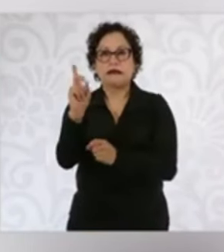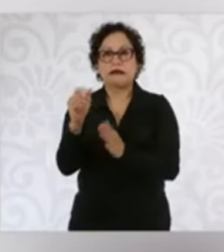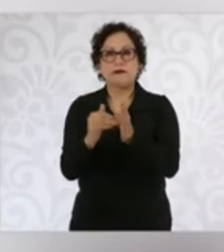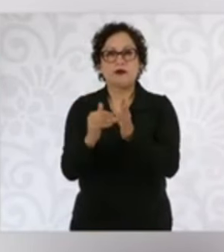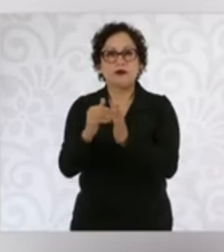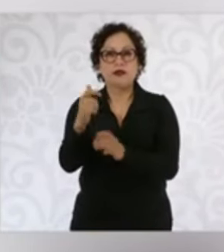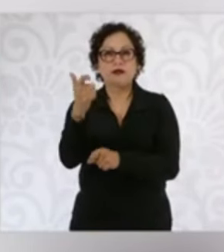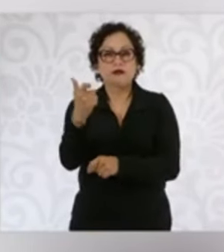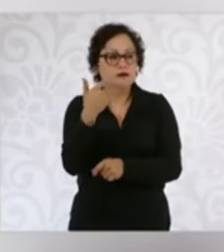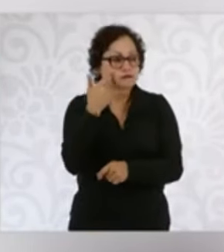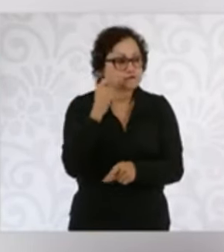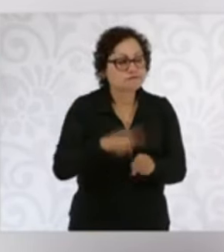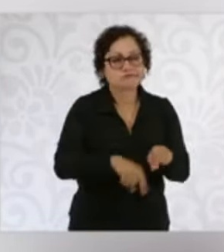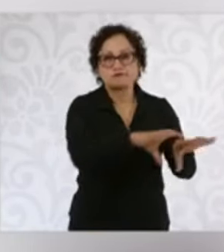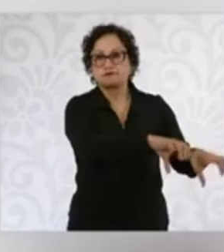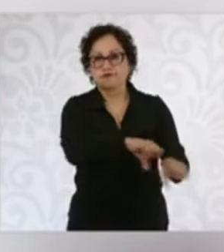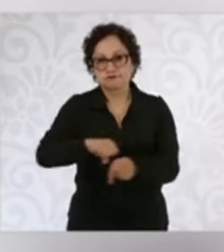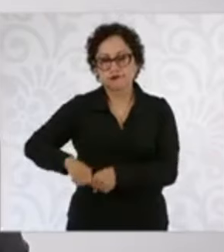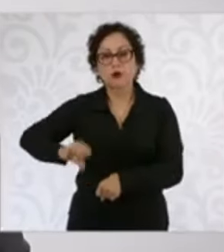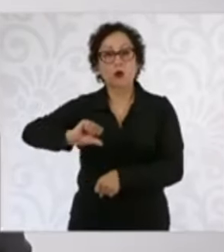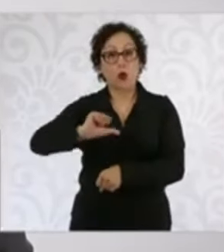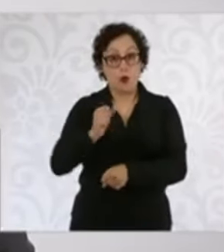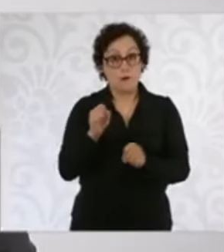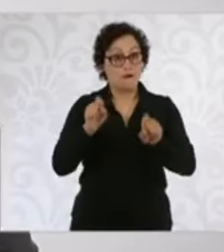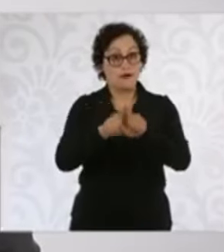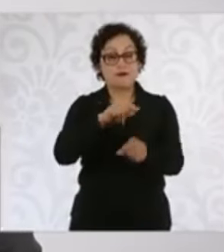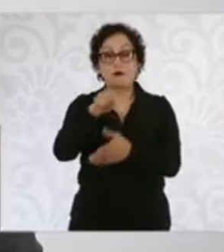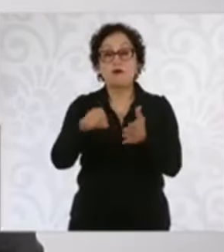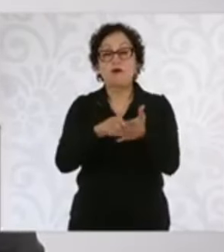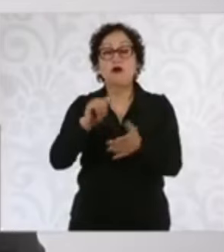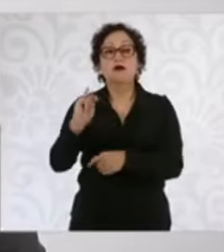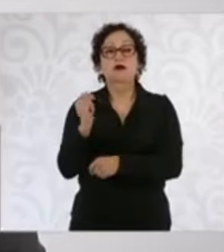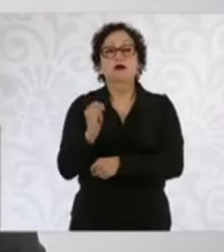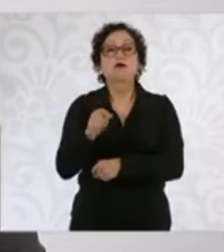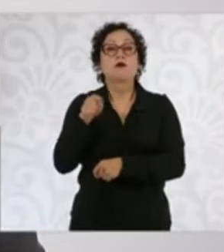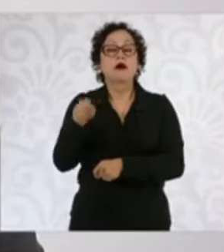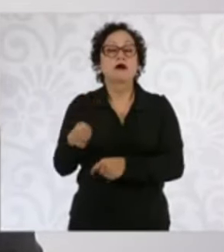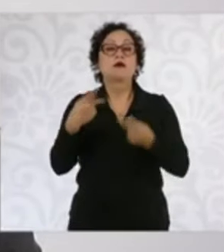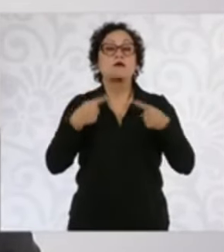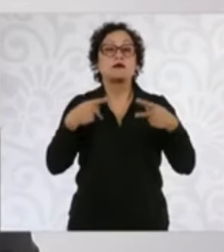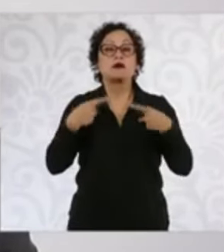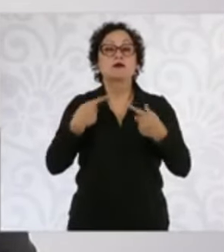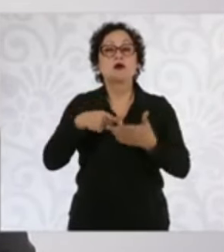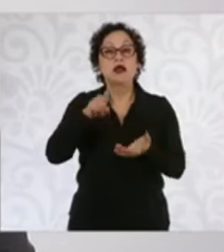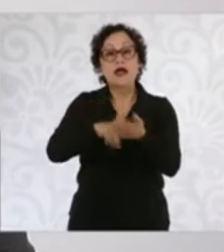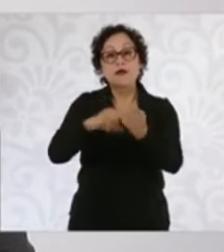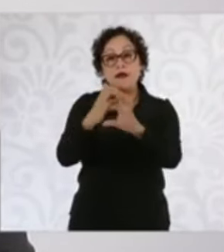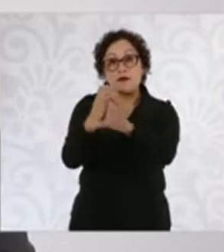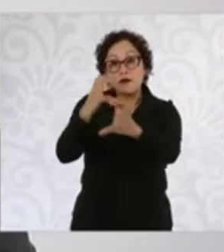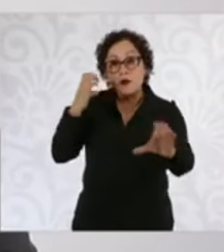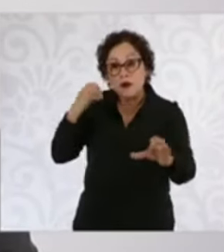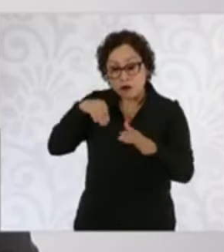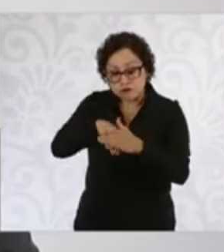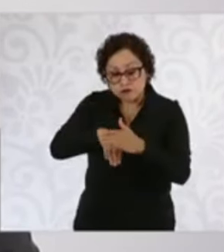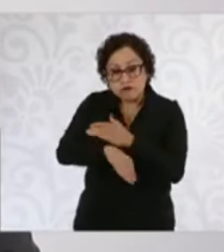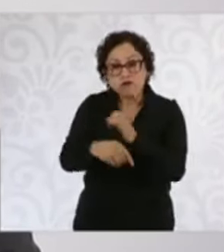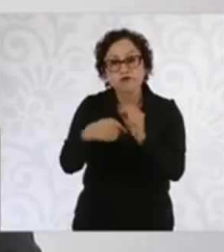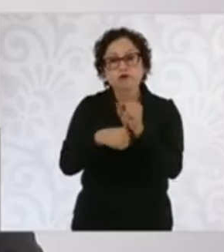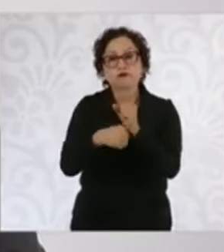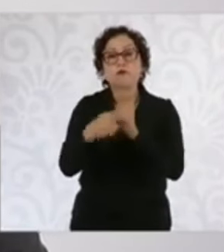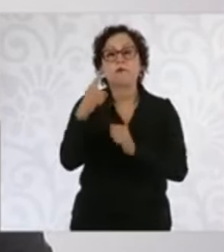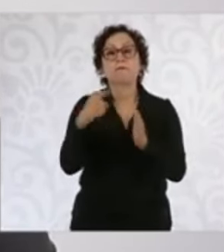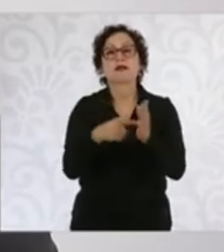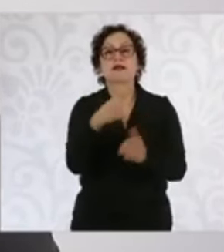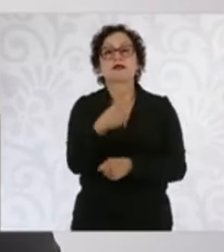En otra acción realizada en Tijuana, un sujeto fue detenido que transportaba oculto en un camión de carga 1.125 kilos de